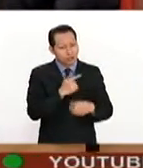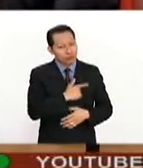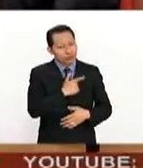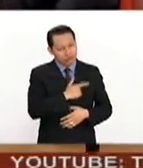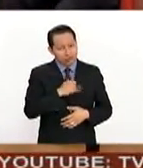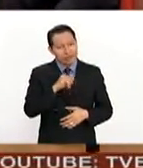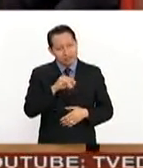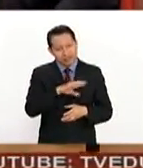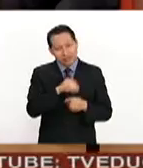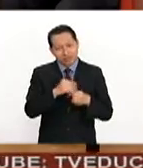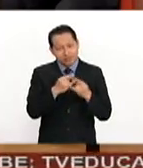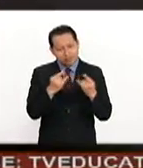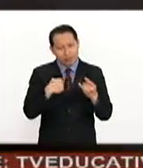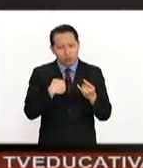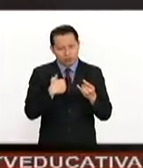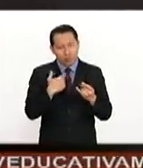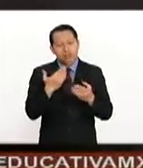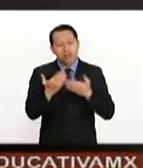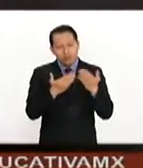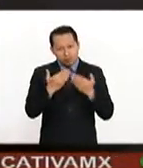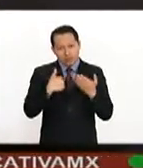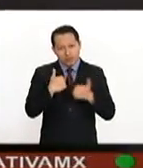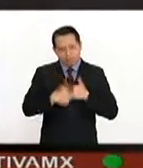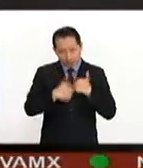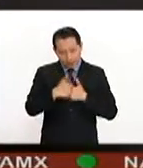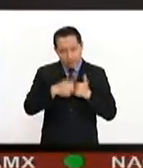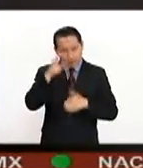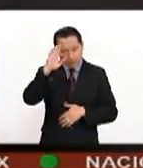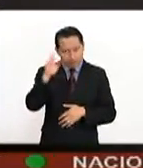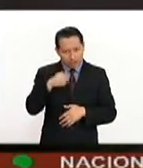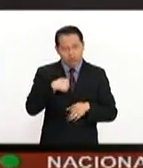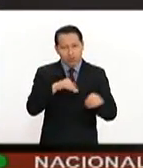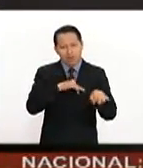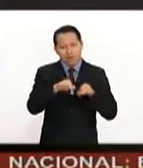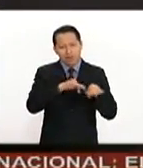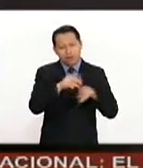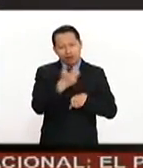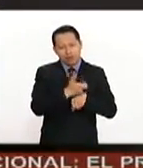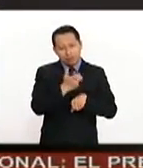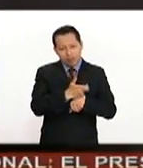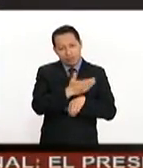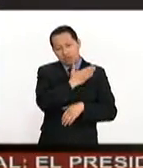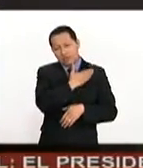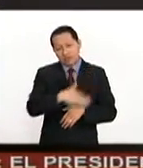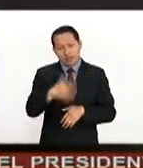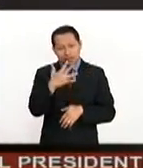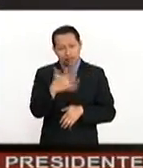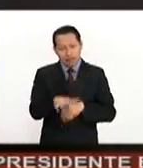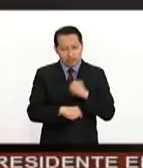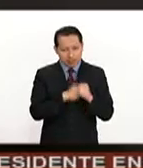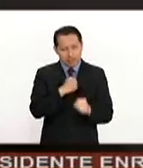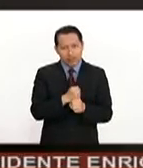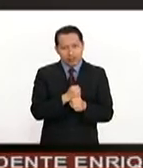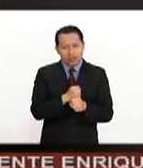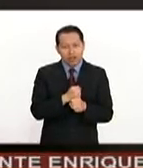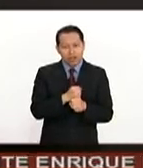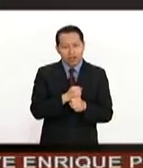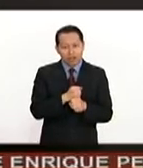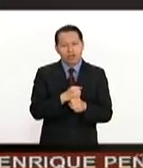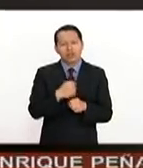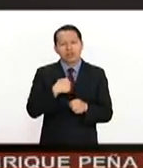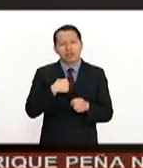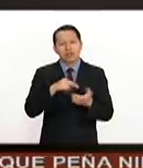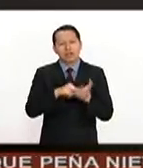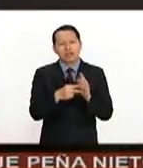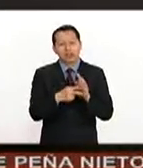historia. Gracias. Yo estudié mi carrera, mi maestría, estuve trabajando en Estados Unidos durante más de 10 años. ¿Como dreamer? Soy ingeniero,